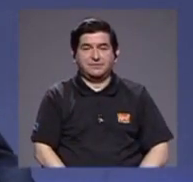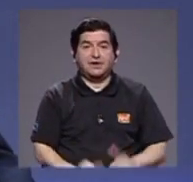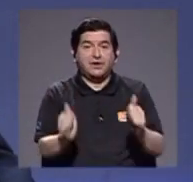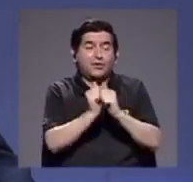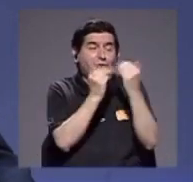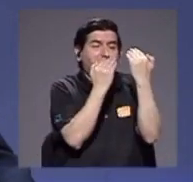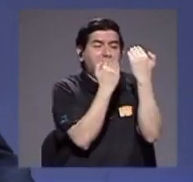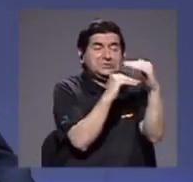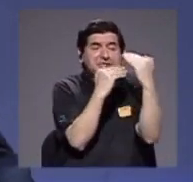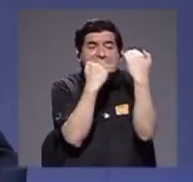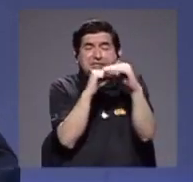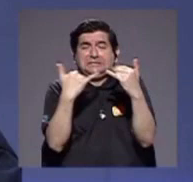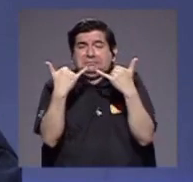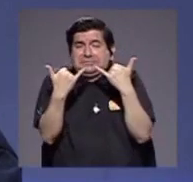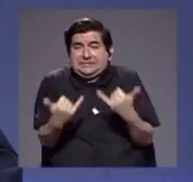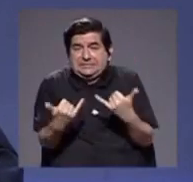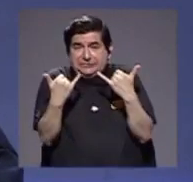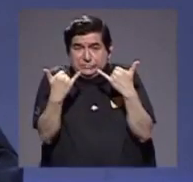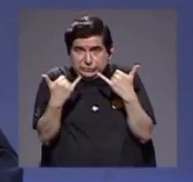limitaciones que hay